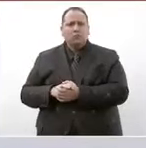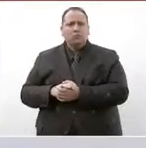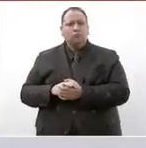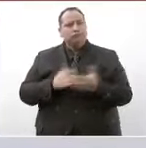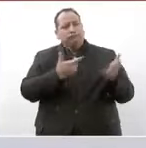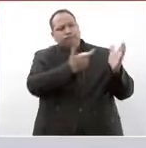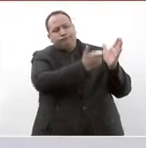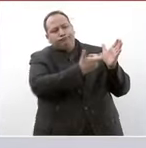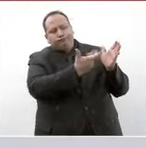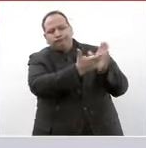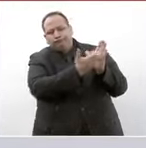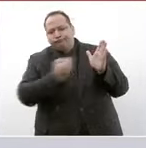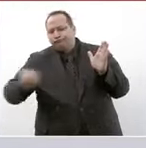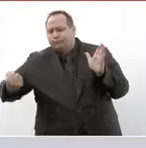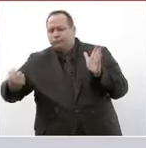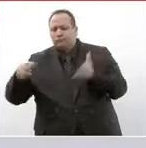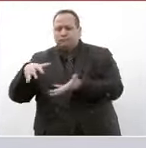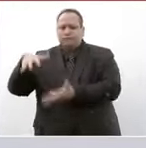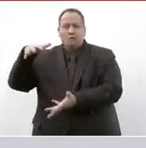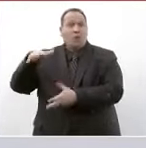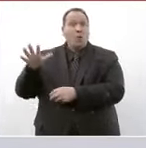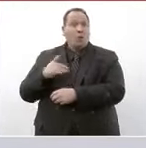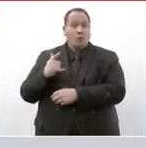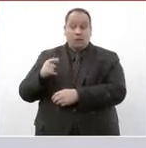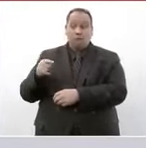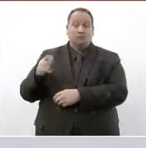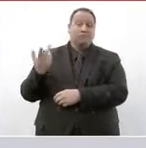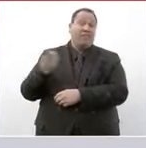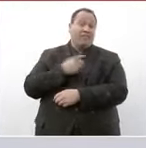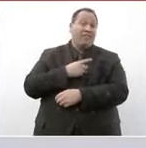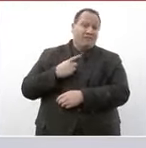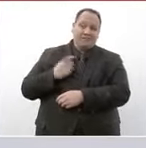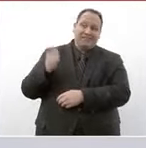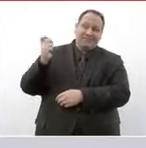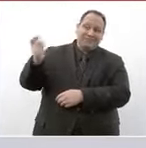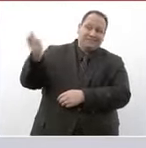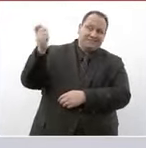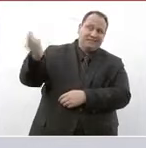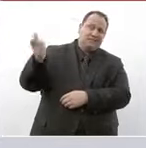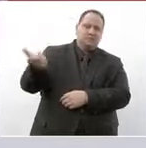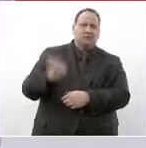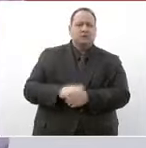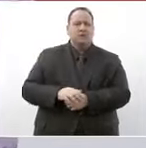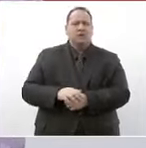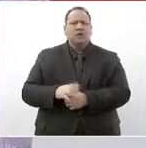fondos porque se tiene que pagar por las